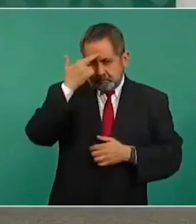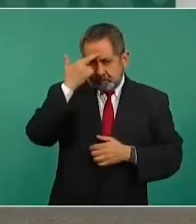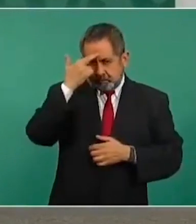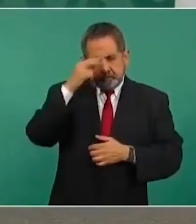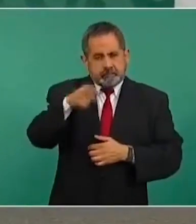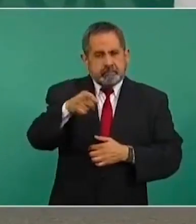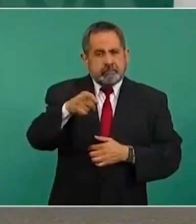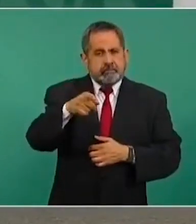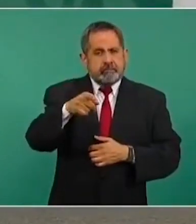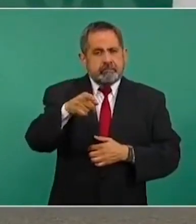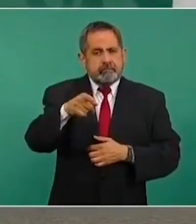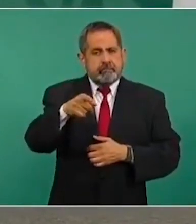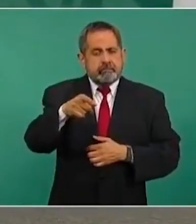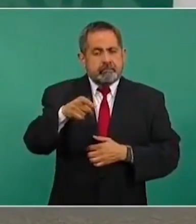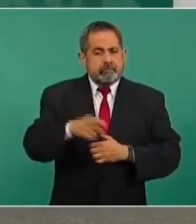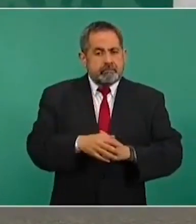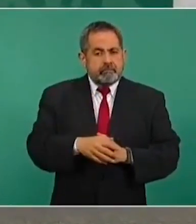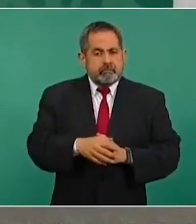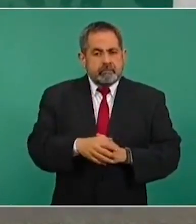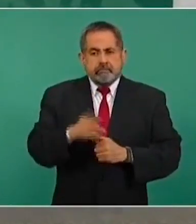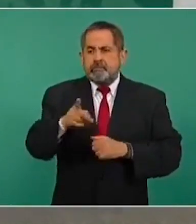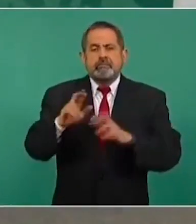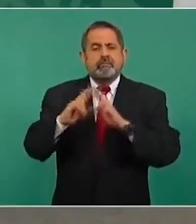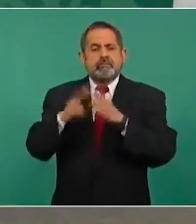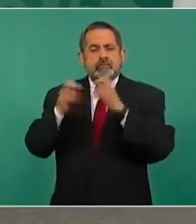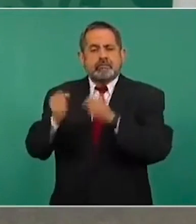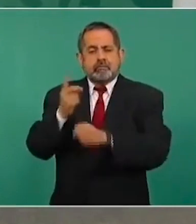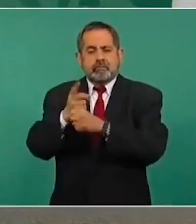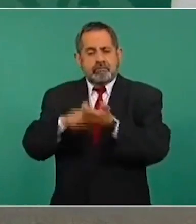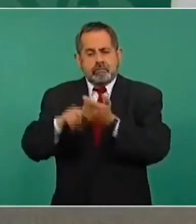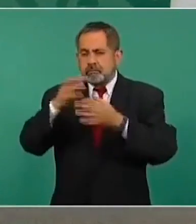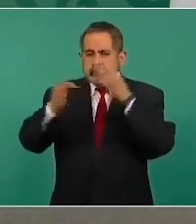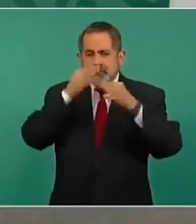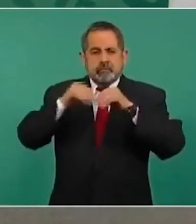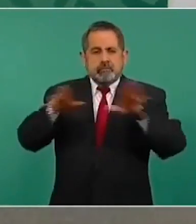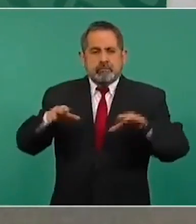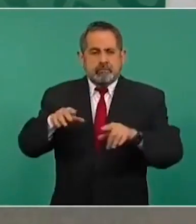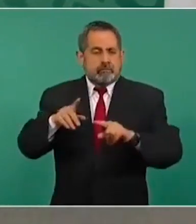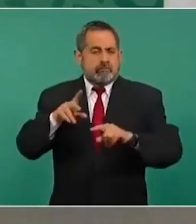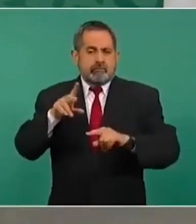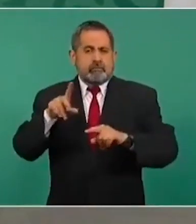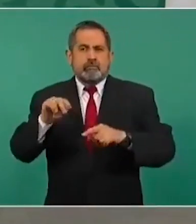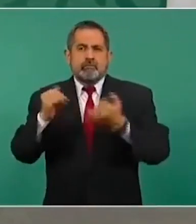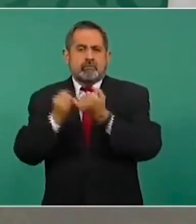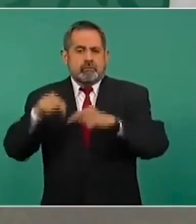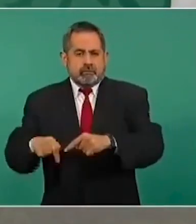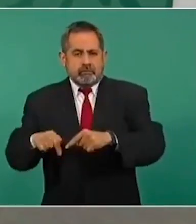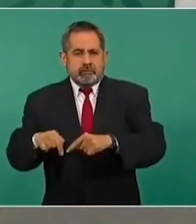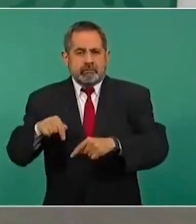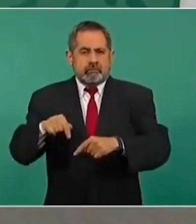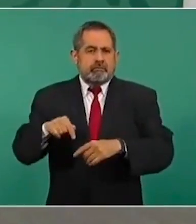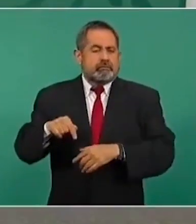porque esas reuniones de seguridad y ruedas de prensa no eran como ahora, que son muy